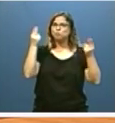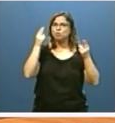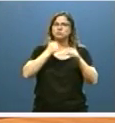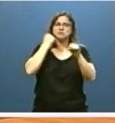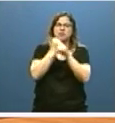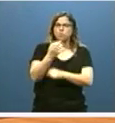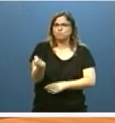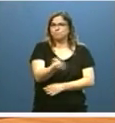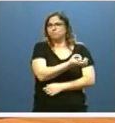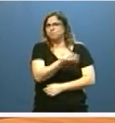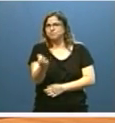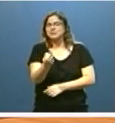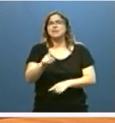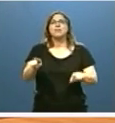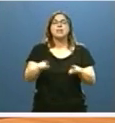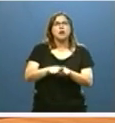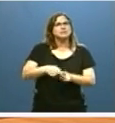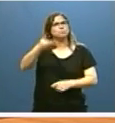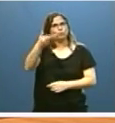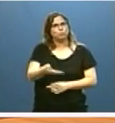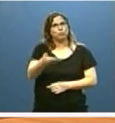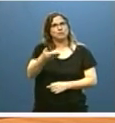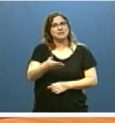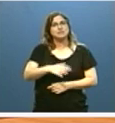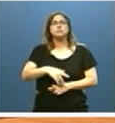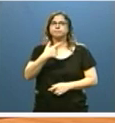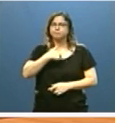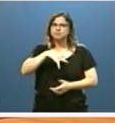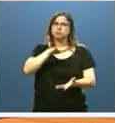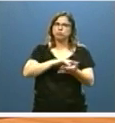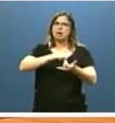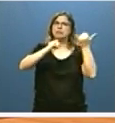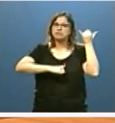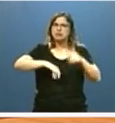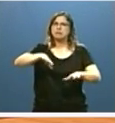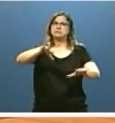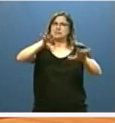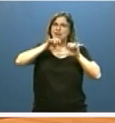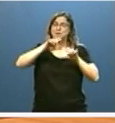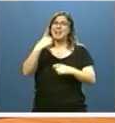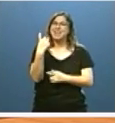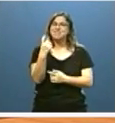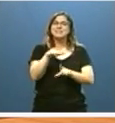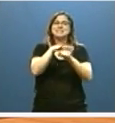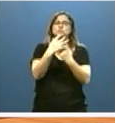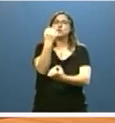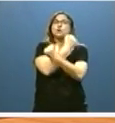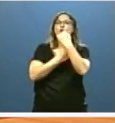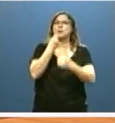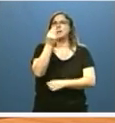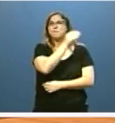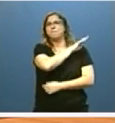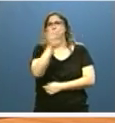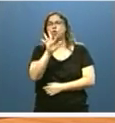eficaz y eficiente tanto depende, como hemos aprendido en esta dura crisis, de la mejora del marco económico y de la